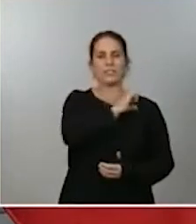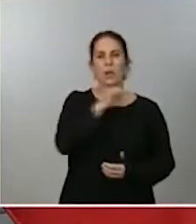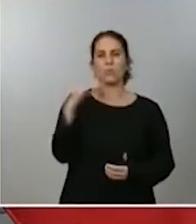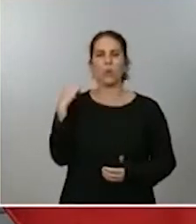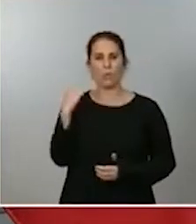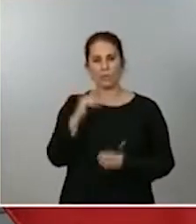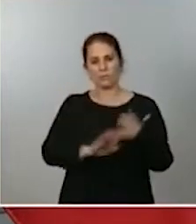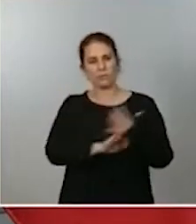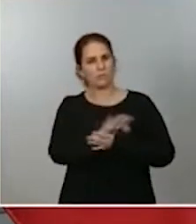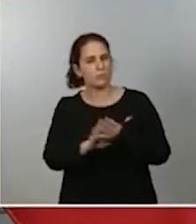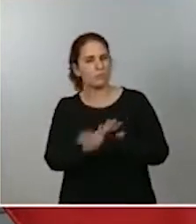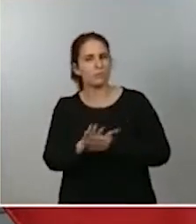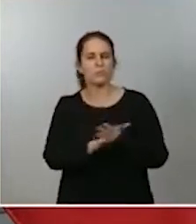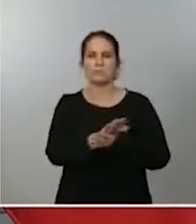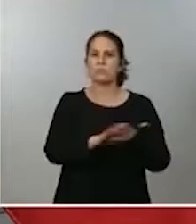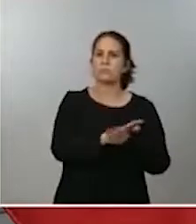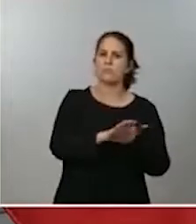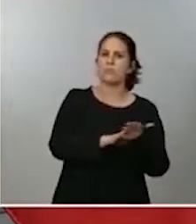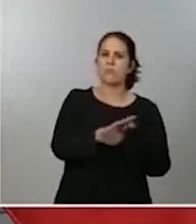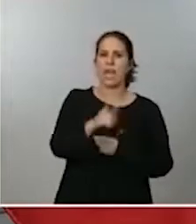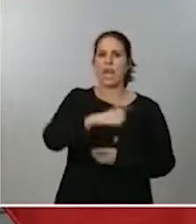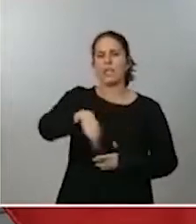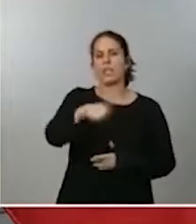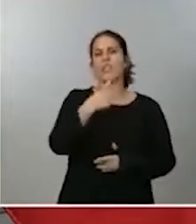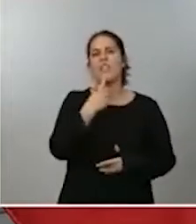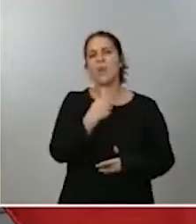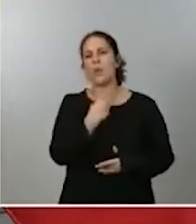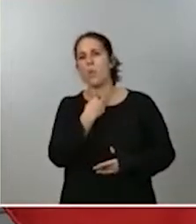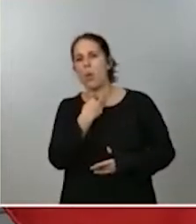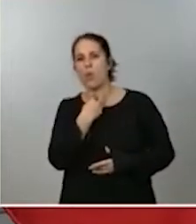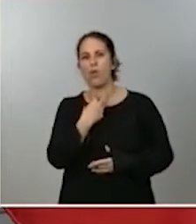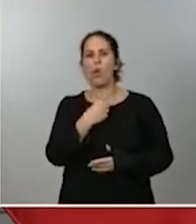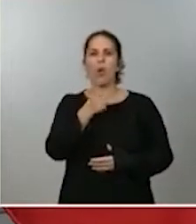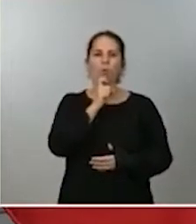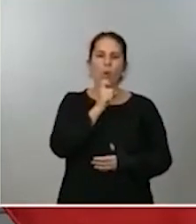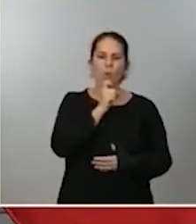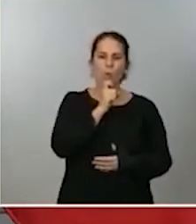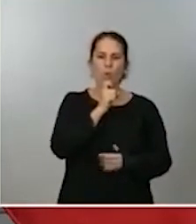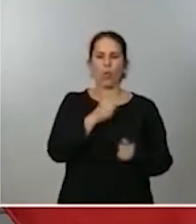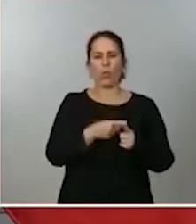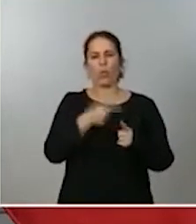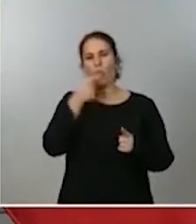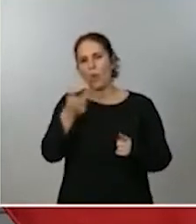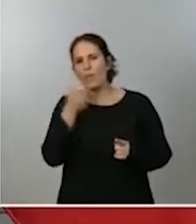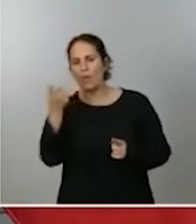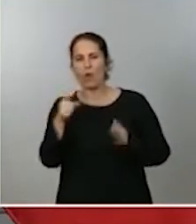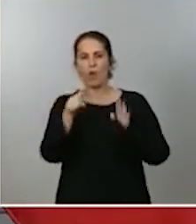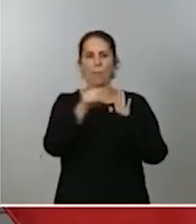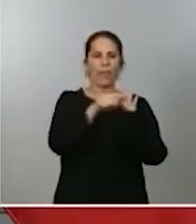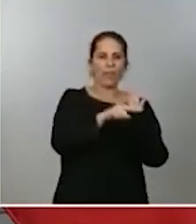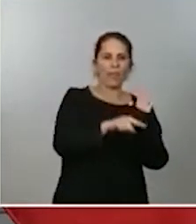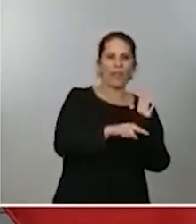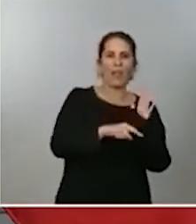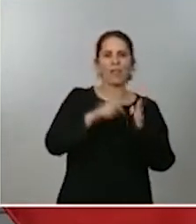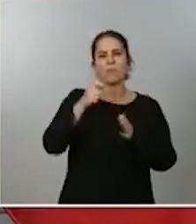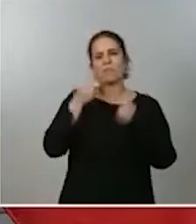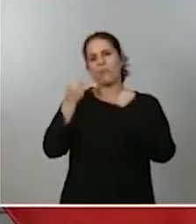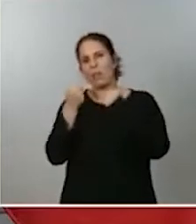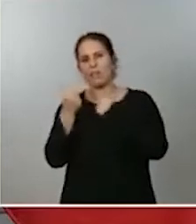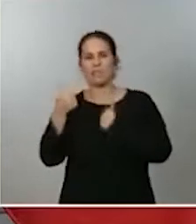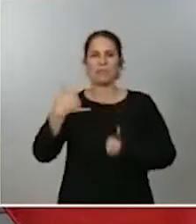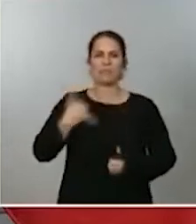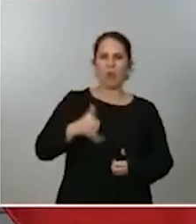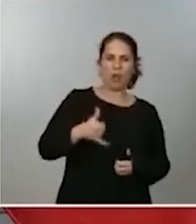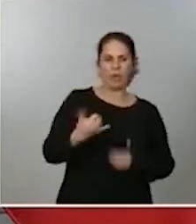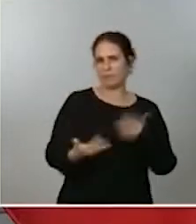para plantear cómo tiene que ser la intensidad y la duración de las medidas que se están proyectando. Siempre